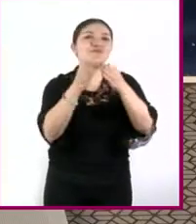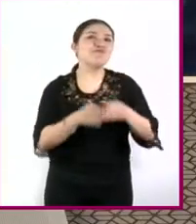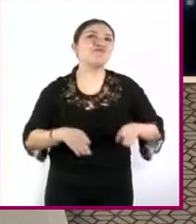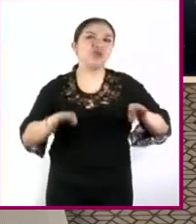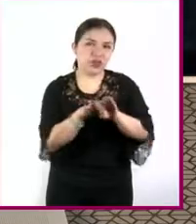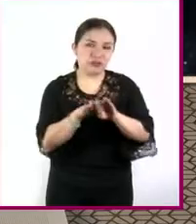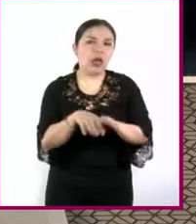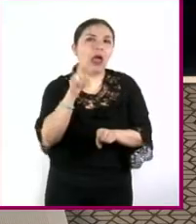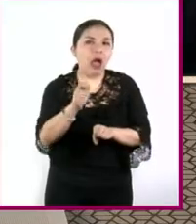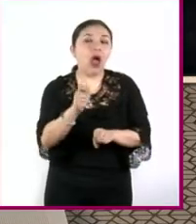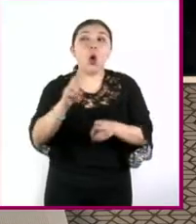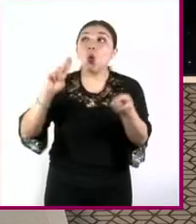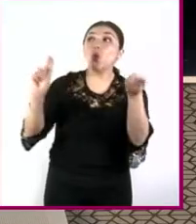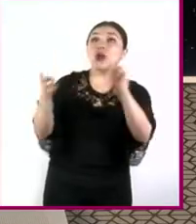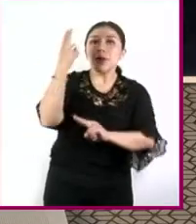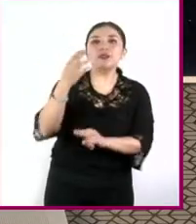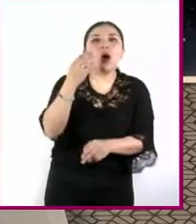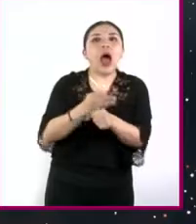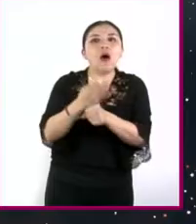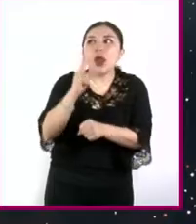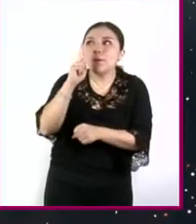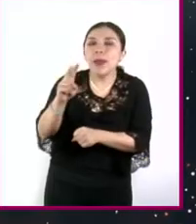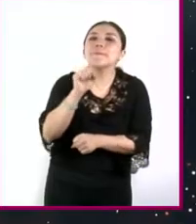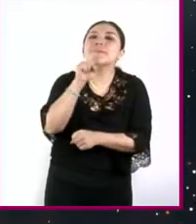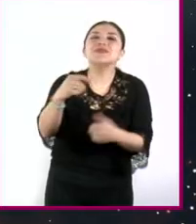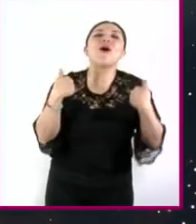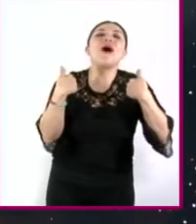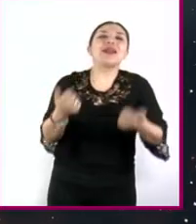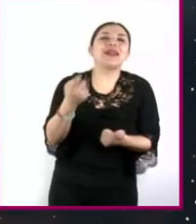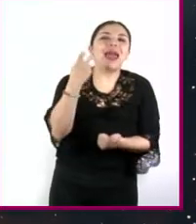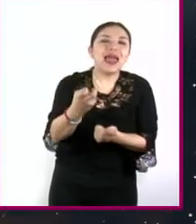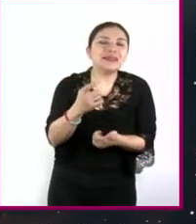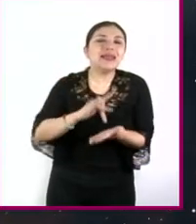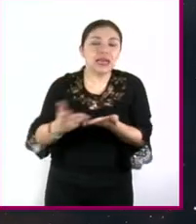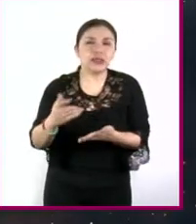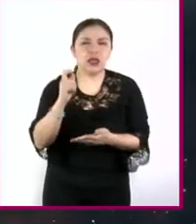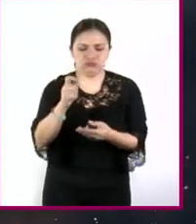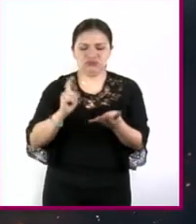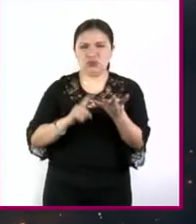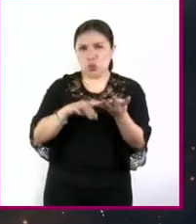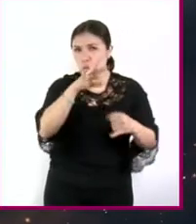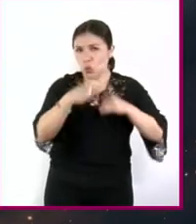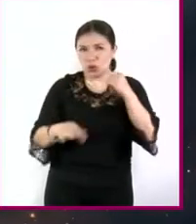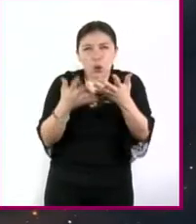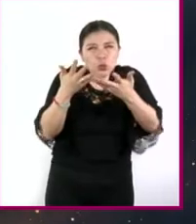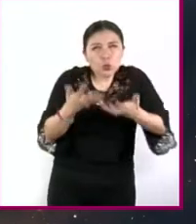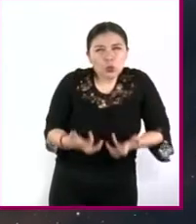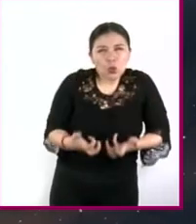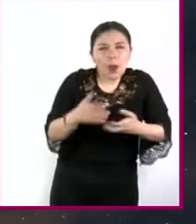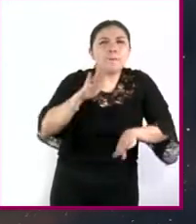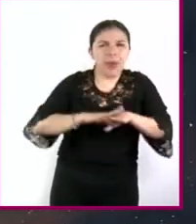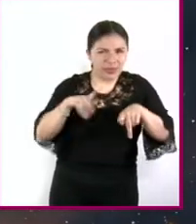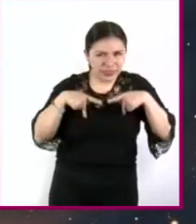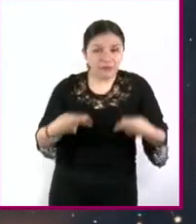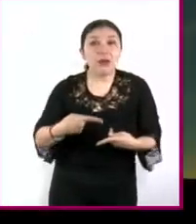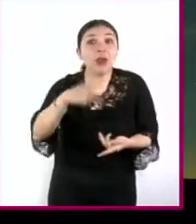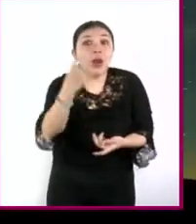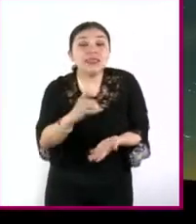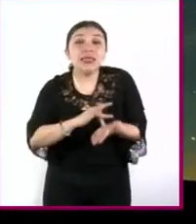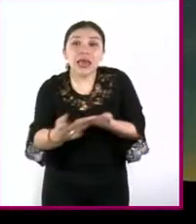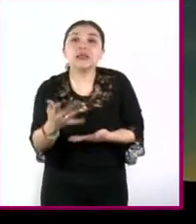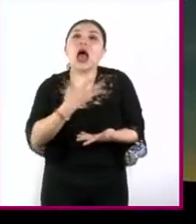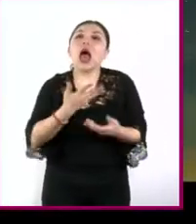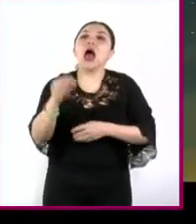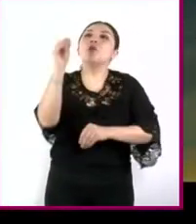con que el universo sea como lo observamos no la fuerza gravitacional aunque es la más débil es responsable de que se formen las estrellas los planetas